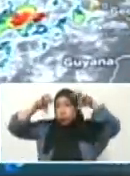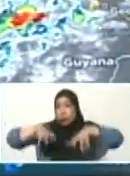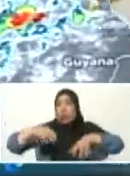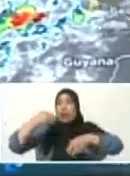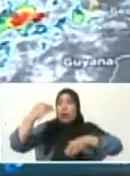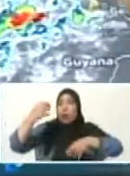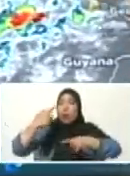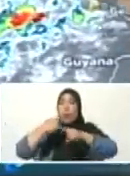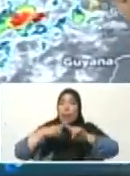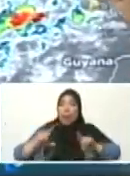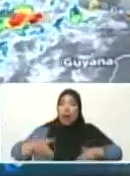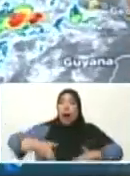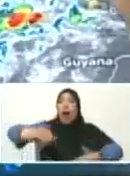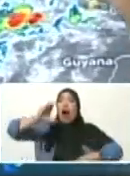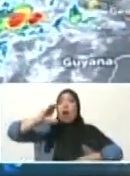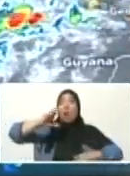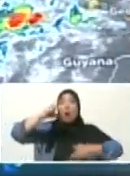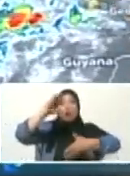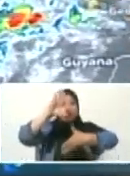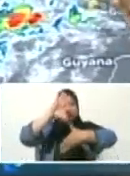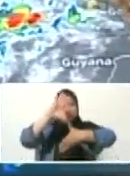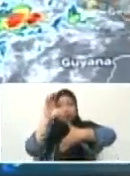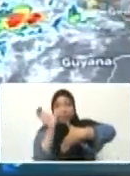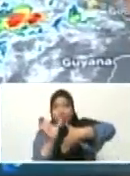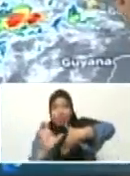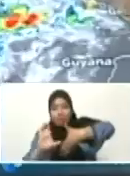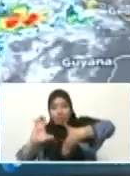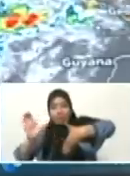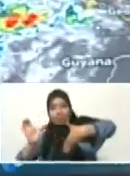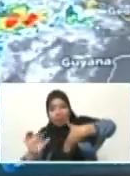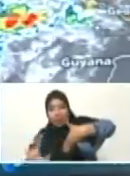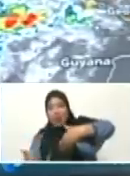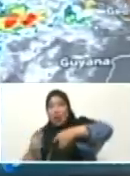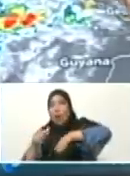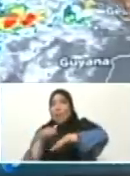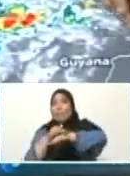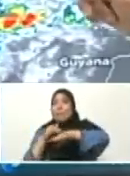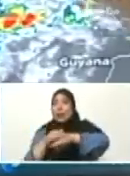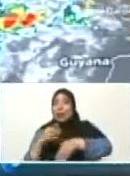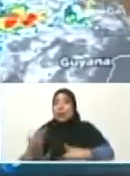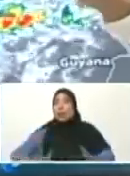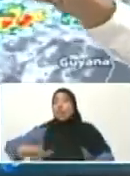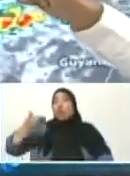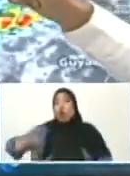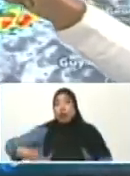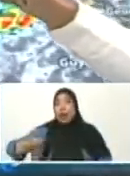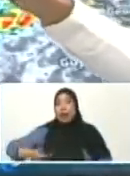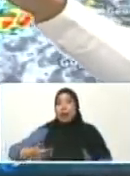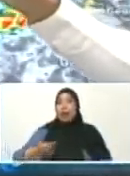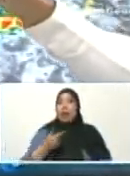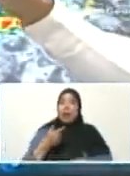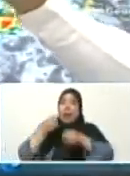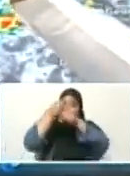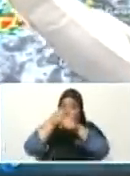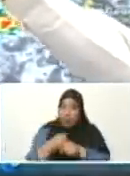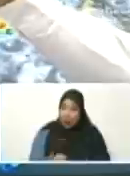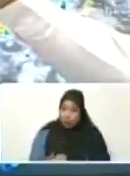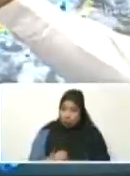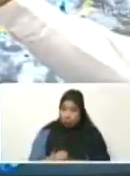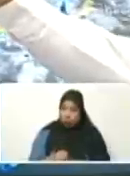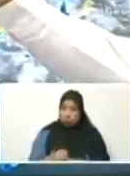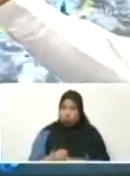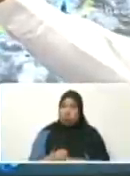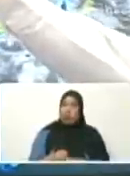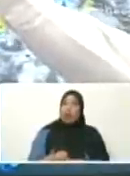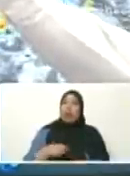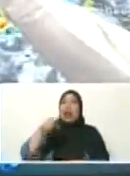alimentando de las aguas del Caribe y del Atlántico de manera importante. Esperamos que llegue para